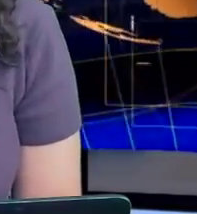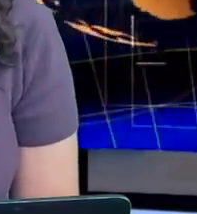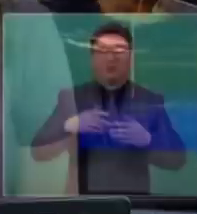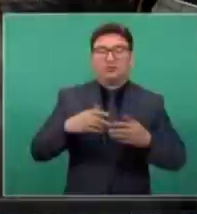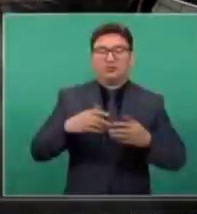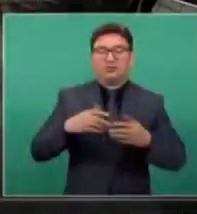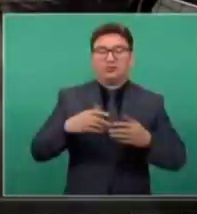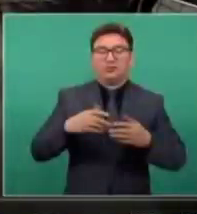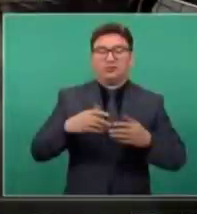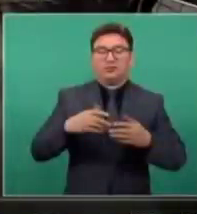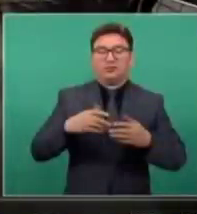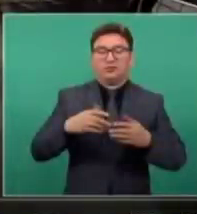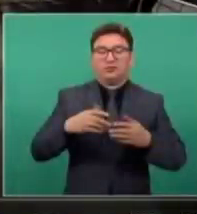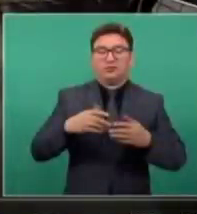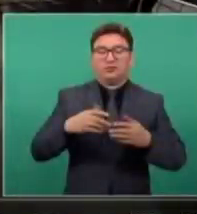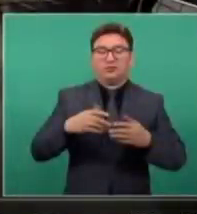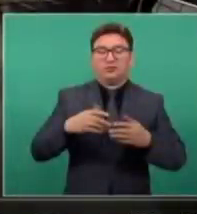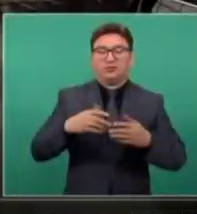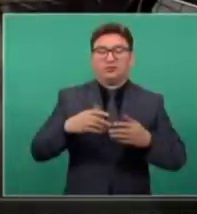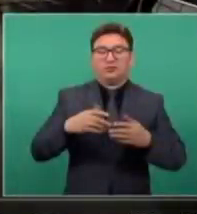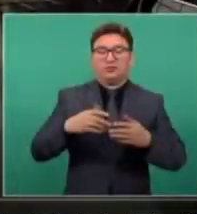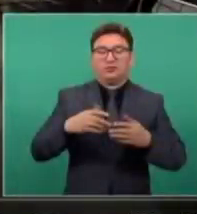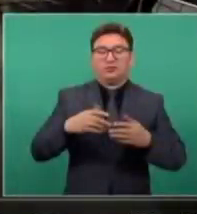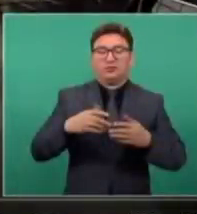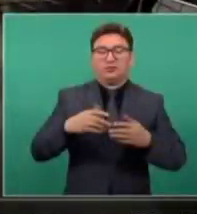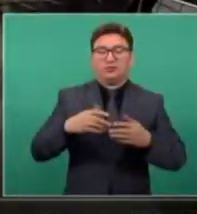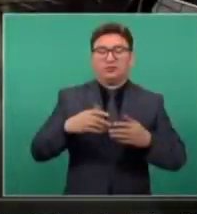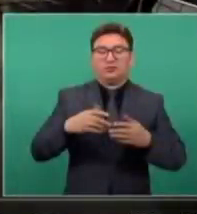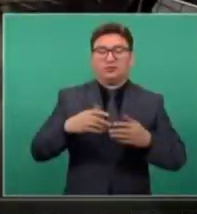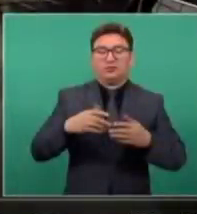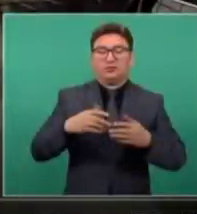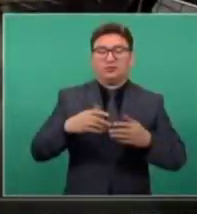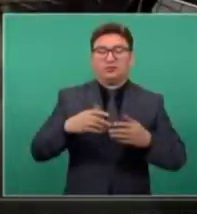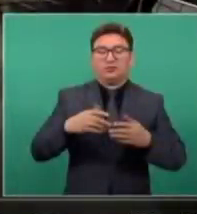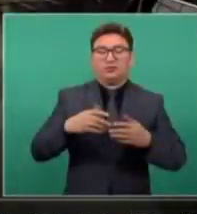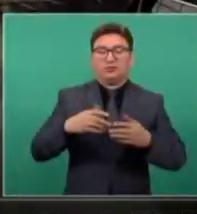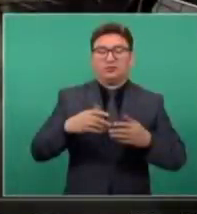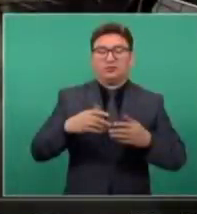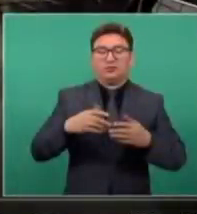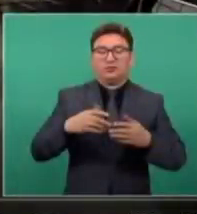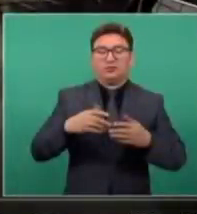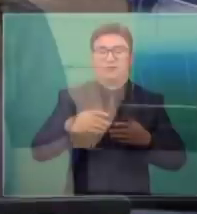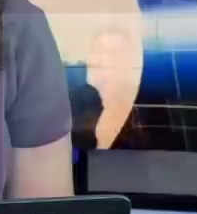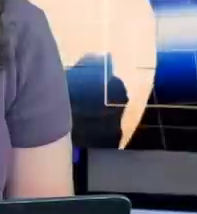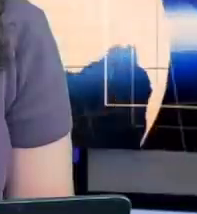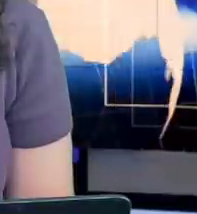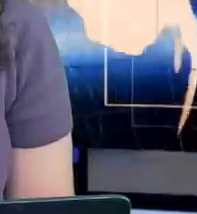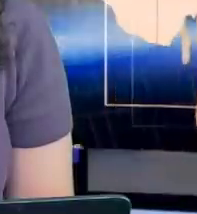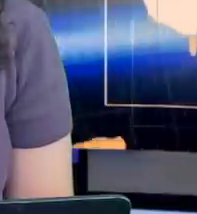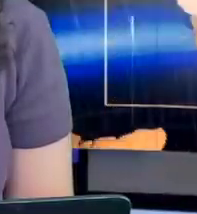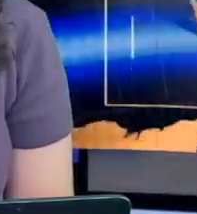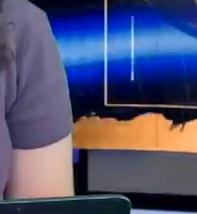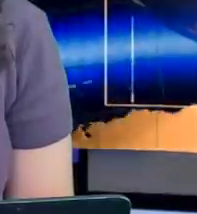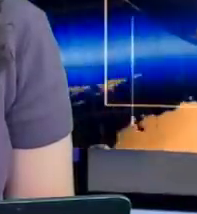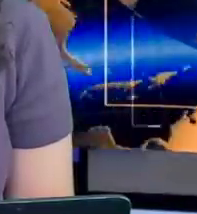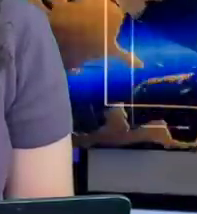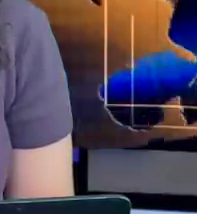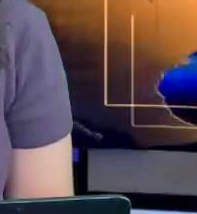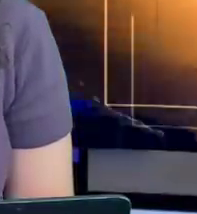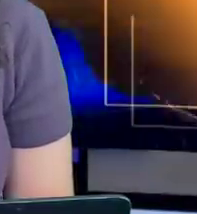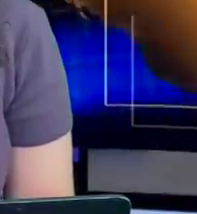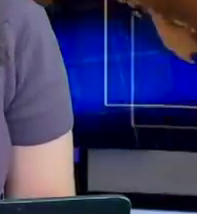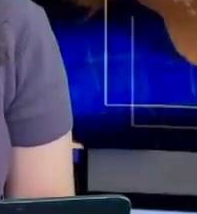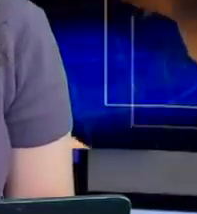opositores. Vamos escuchando, vamos prestando bastante atención a esto que